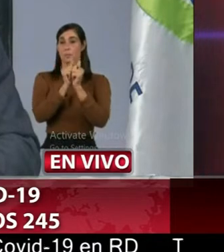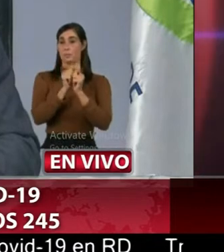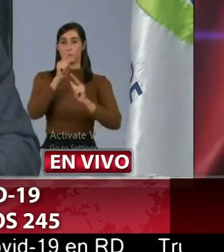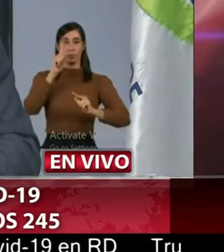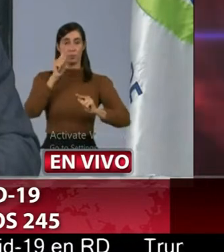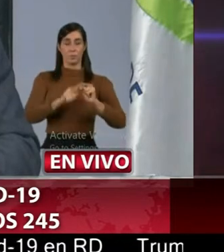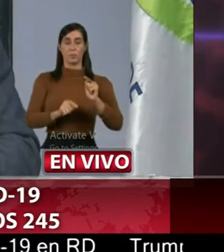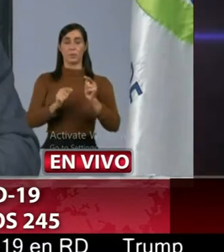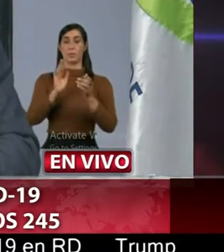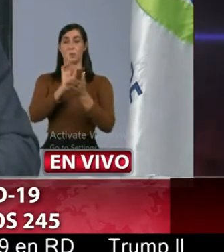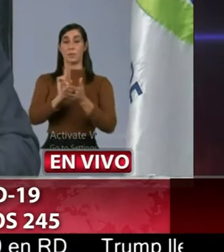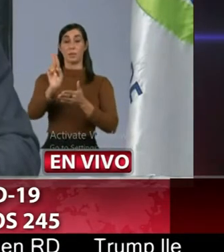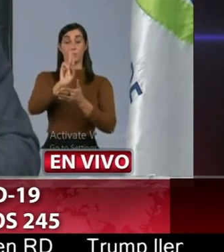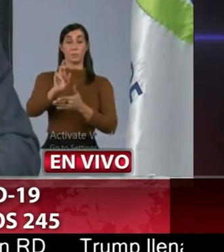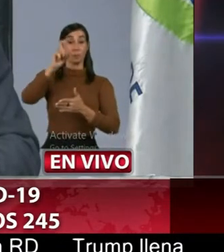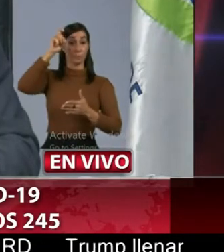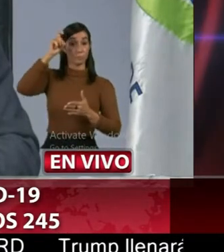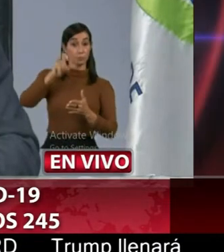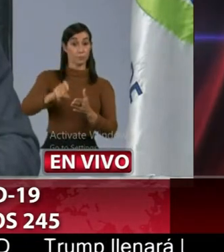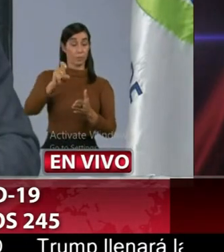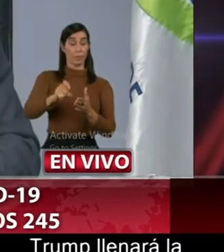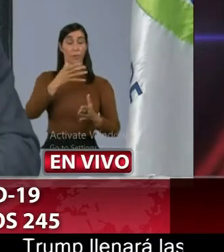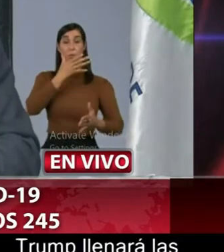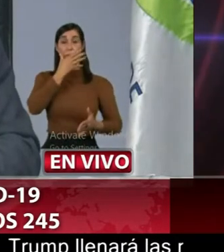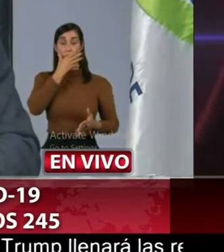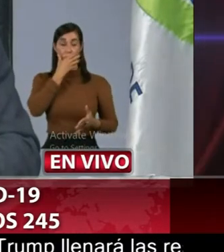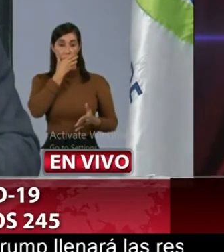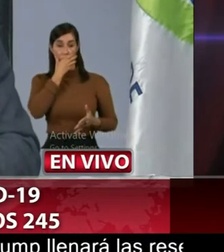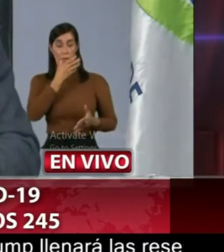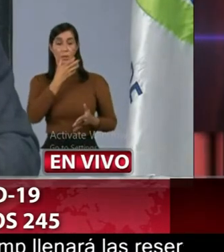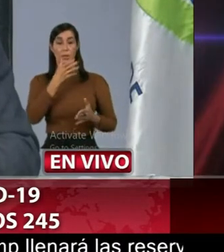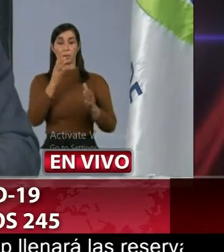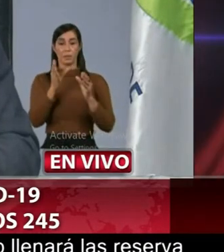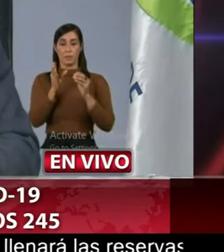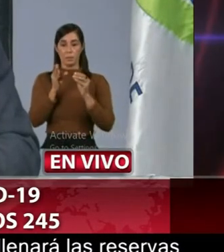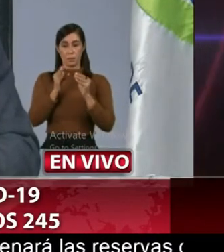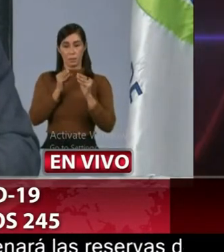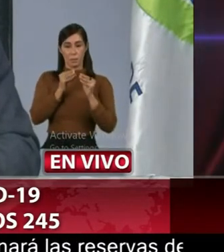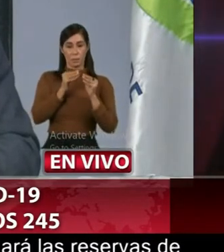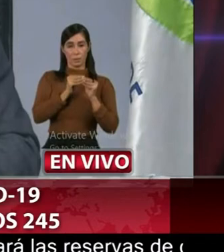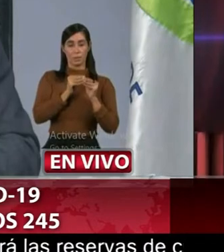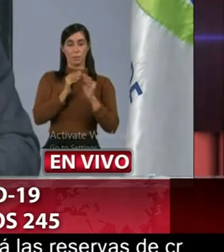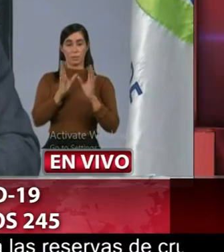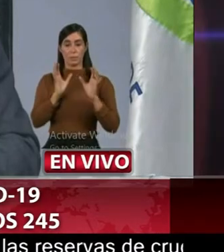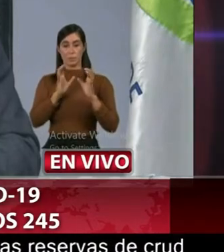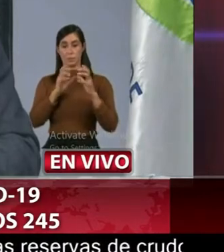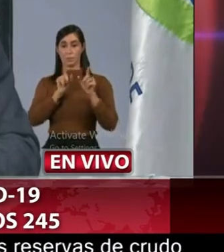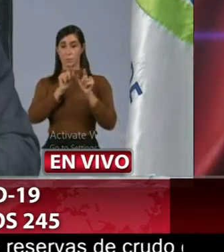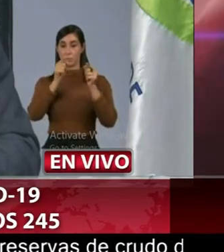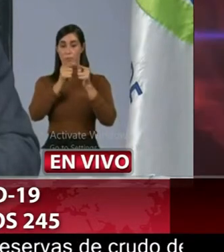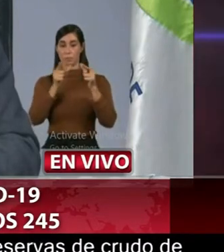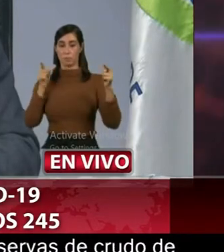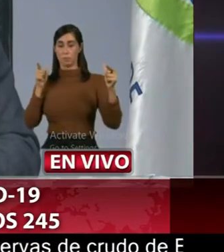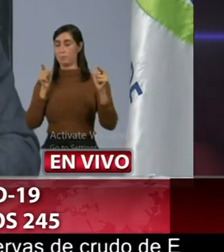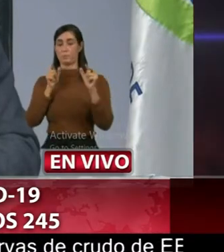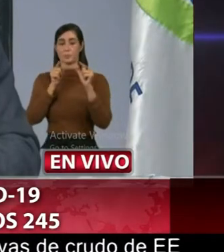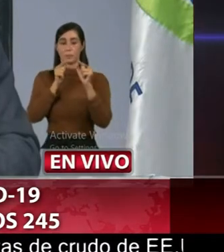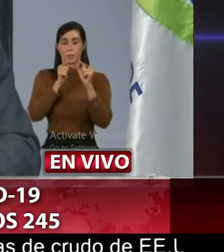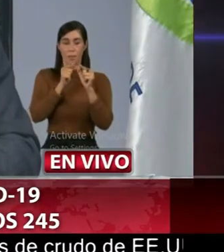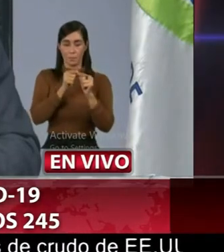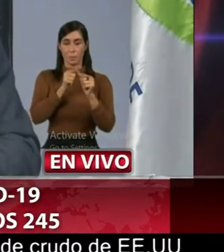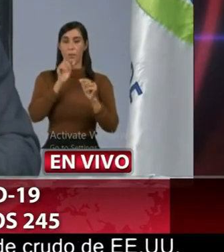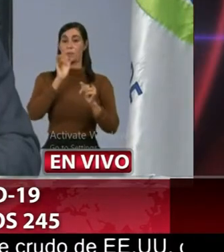el uso obligatorio de la mascarilla y reducir las aglomeraciones en esas